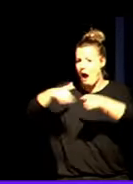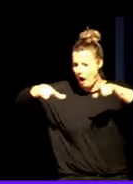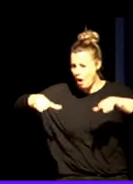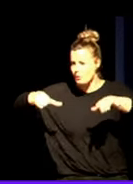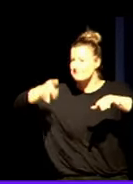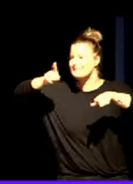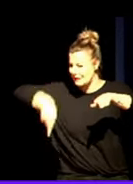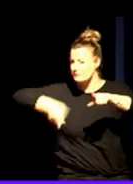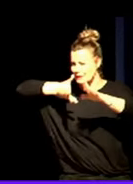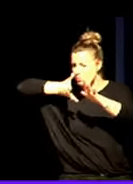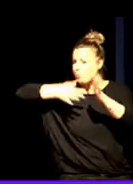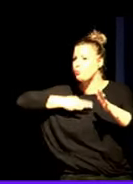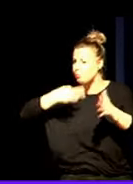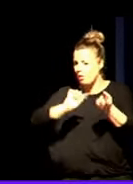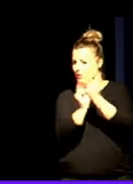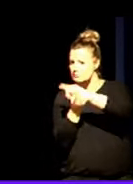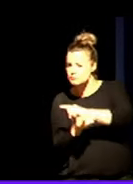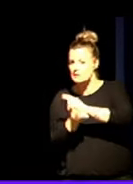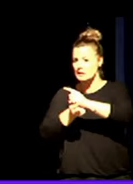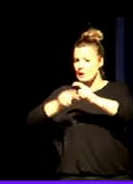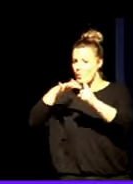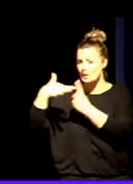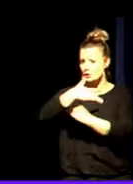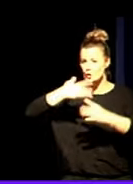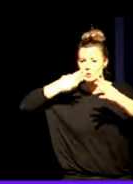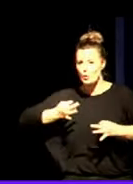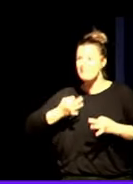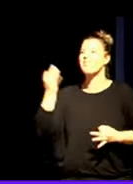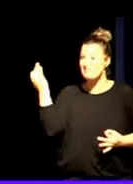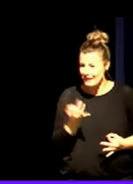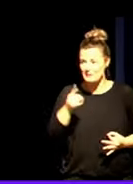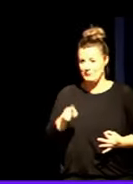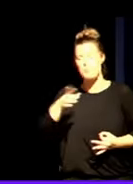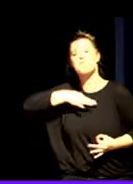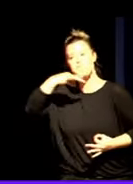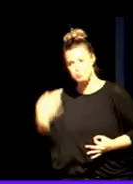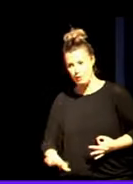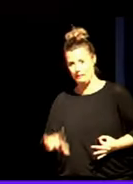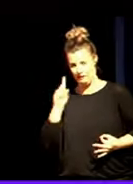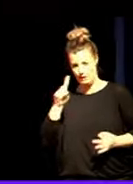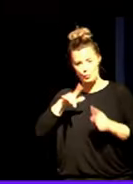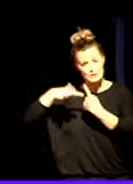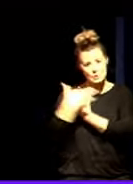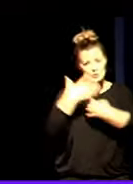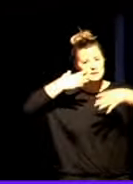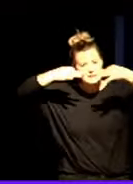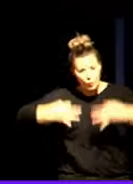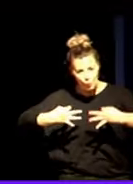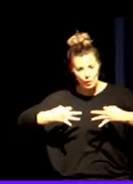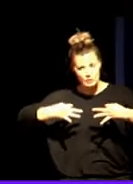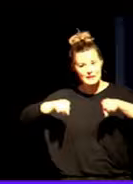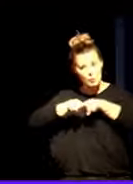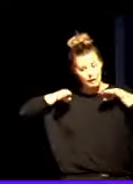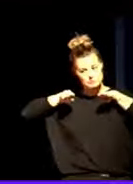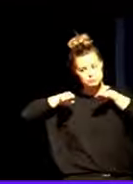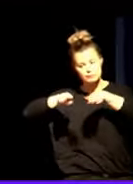puede ser un entorno seguro y debe puede y debe ser un entorno seguro a la par que tiene que